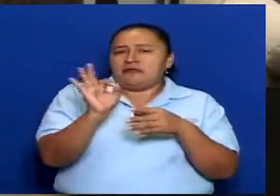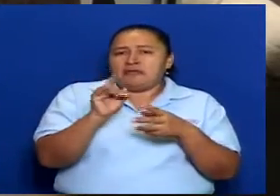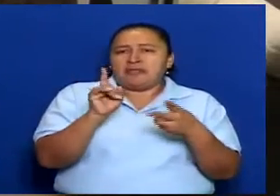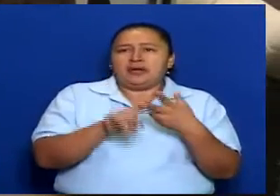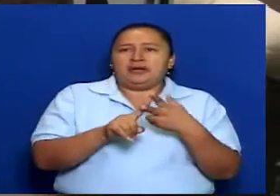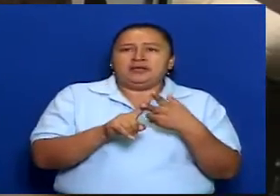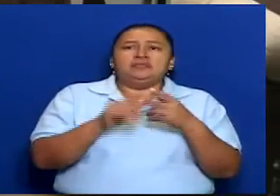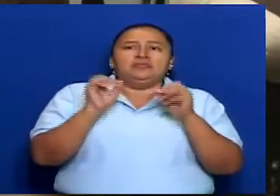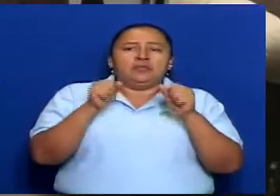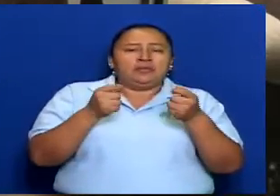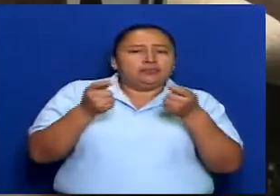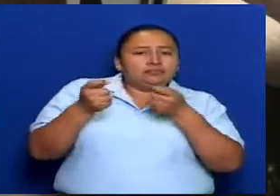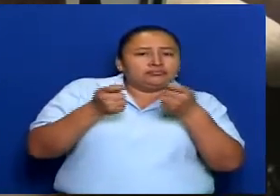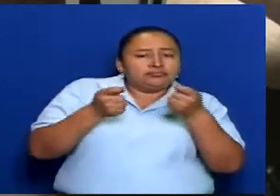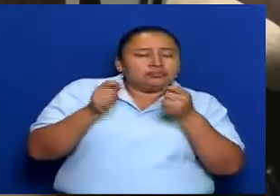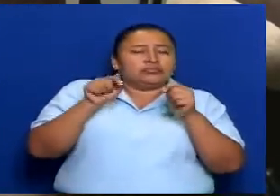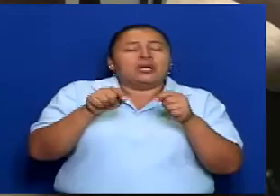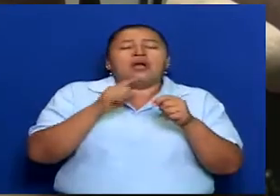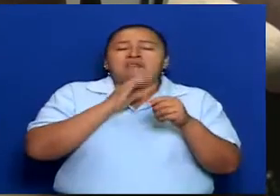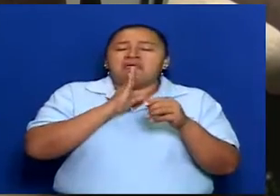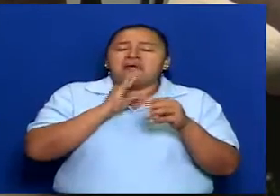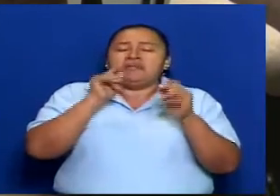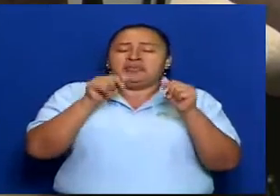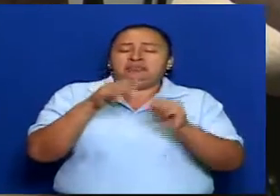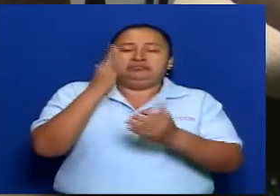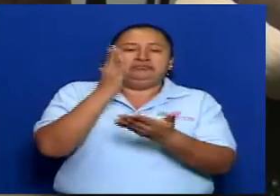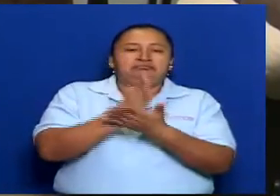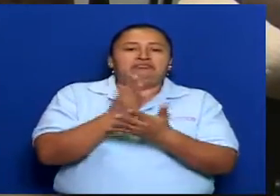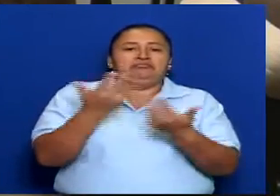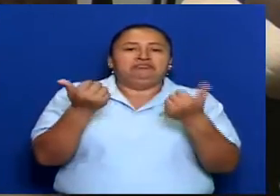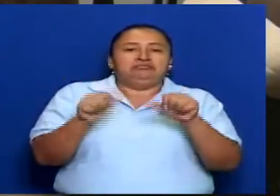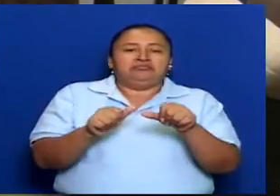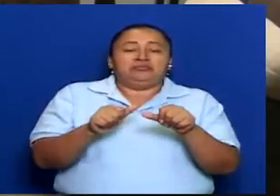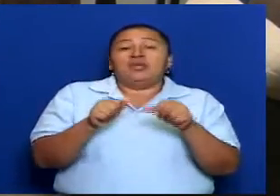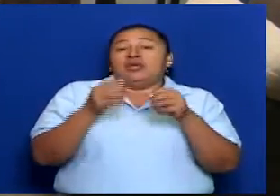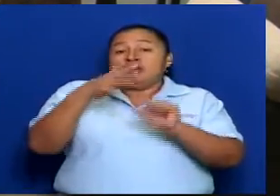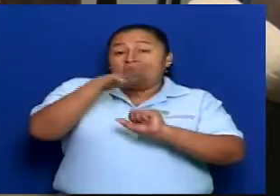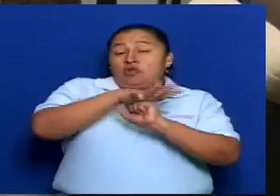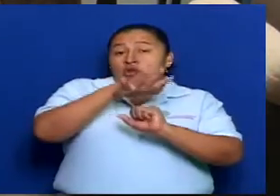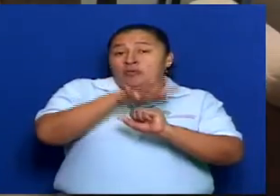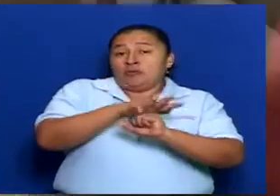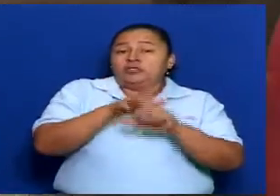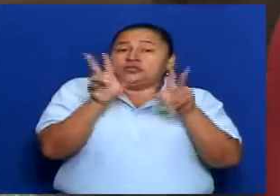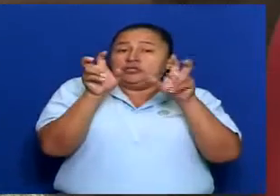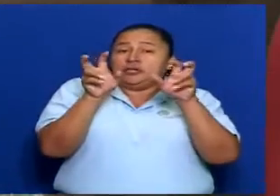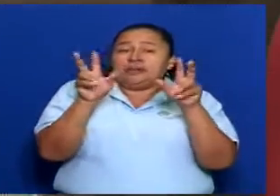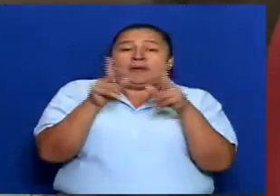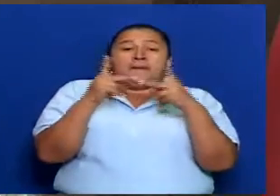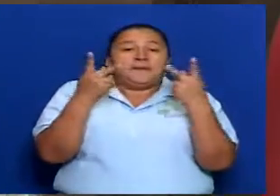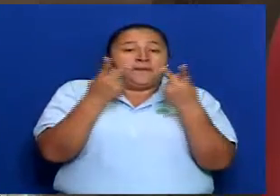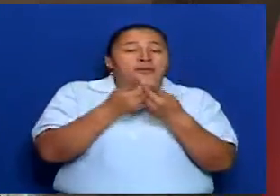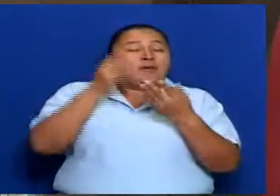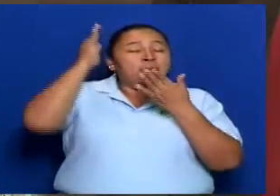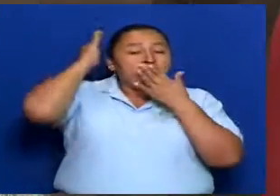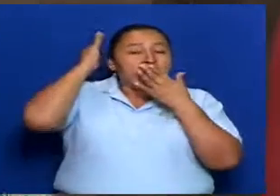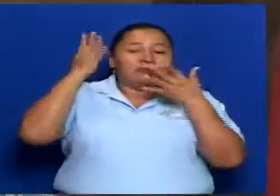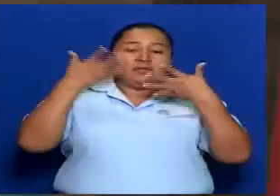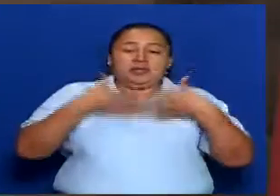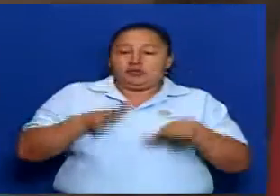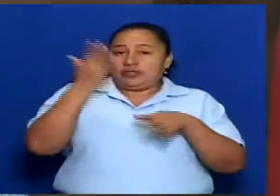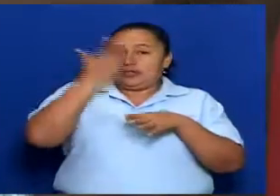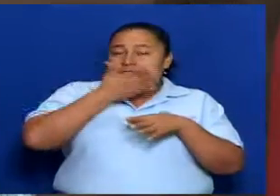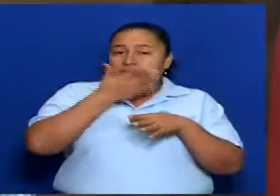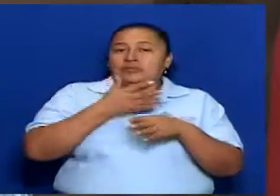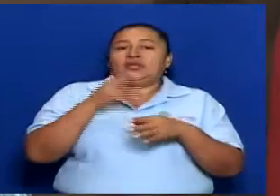que se podría dominar y llegamos a la conclusión de que la Comisión de Asuntos de los pueblos originarios, afrodescendientes